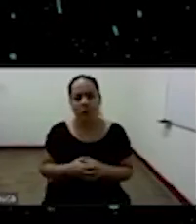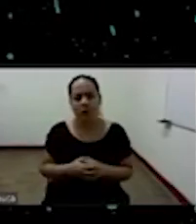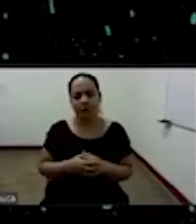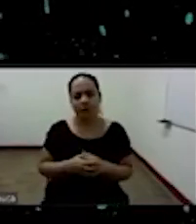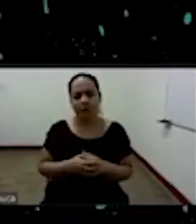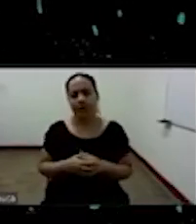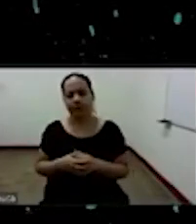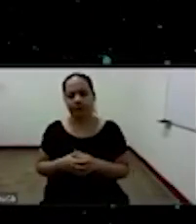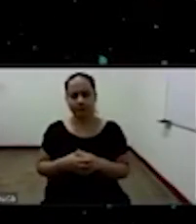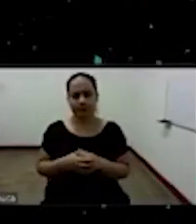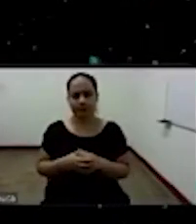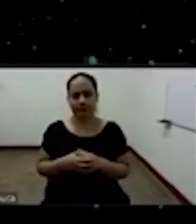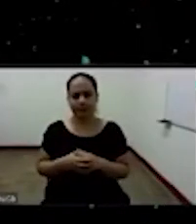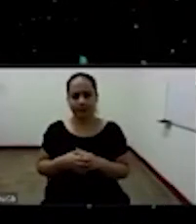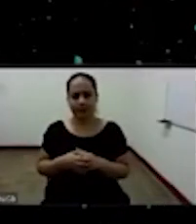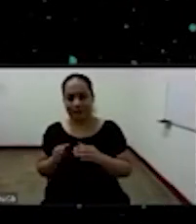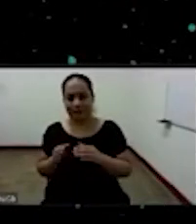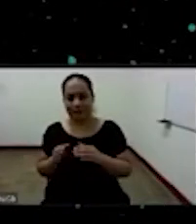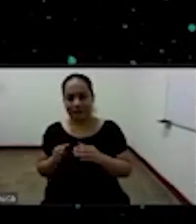pasemos a la siguiente